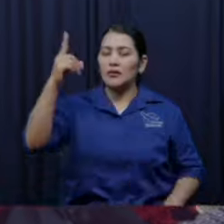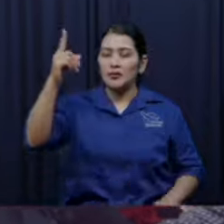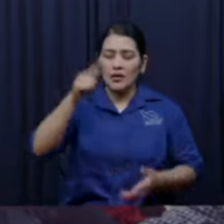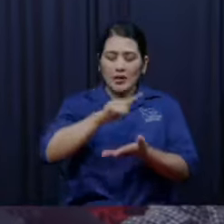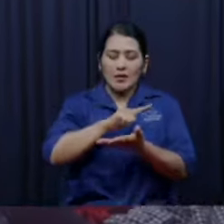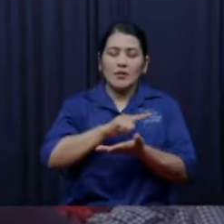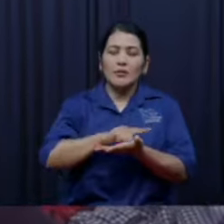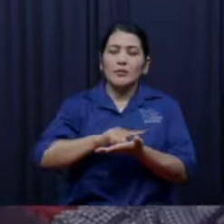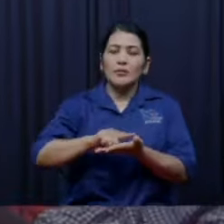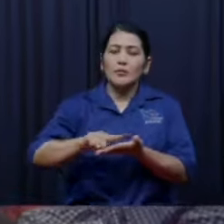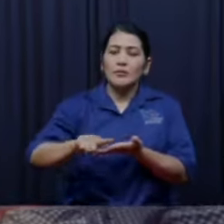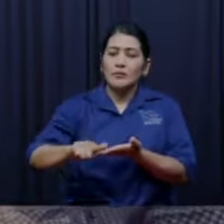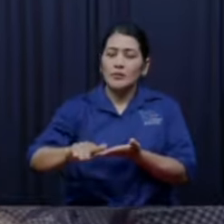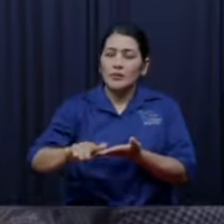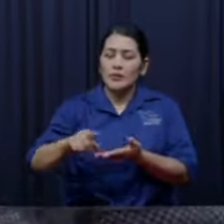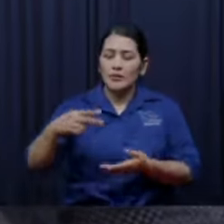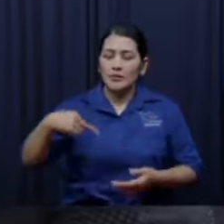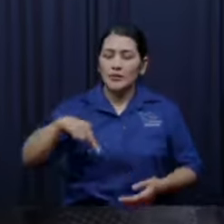lo bueno es que no sea uno